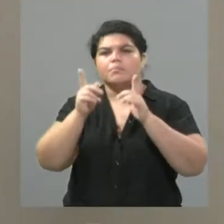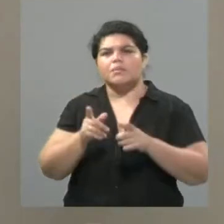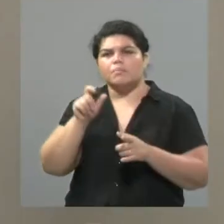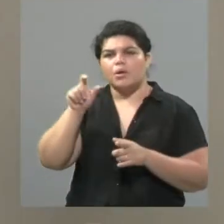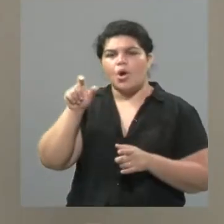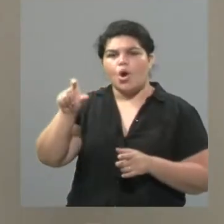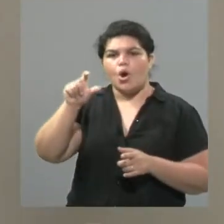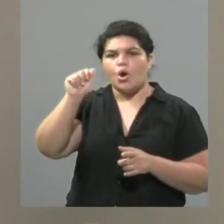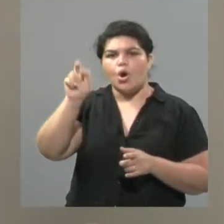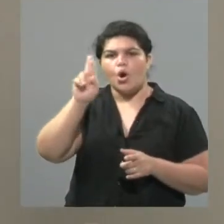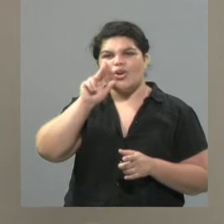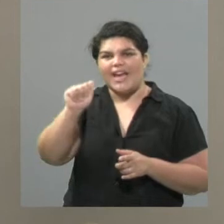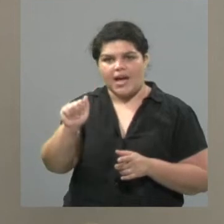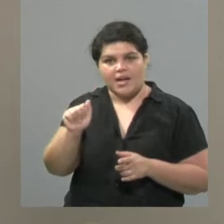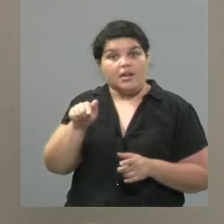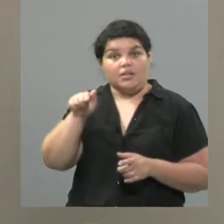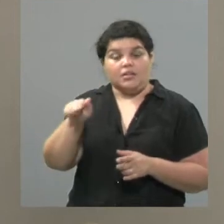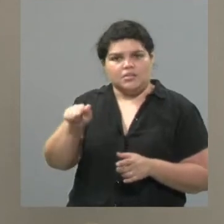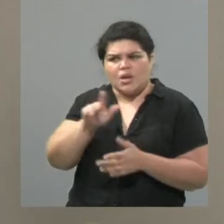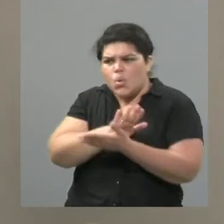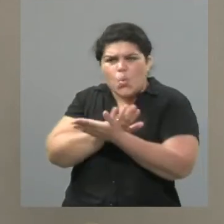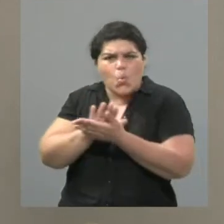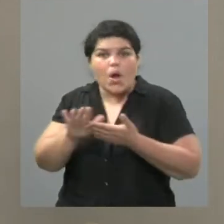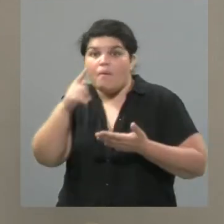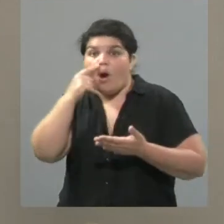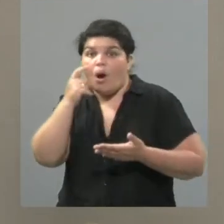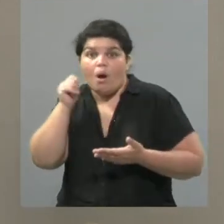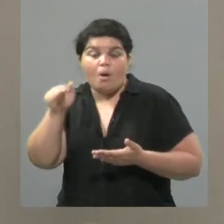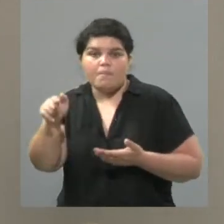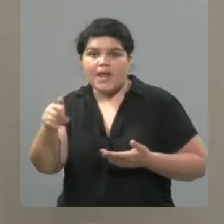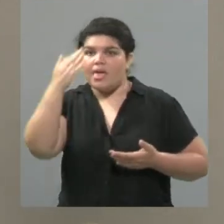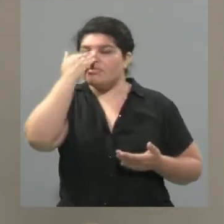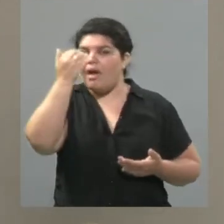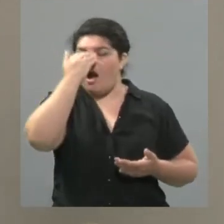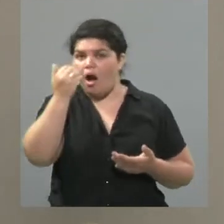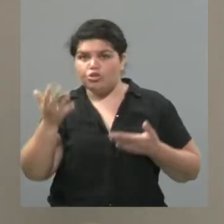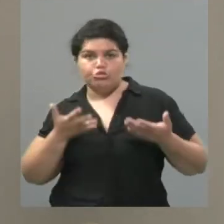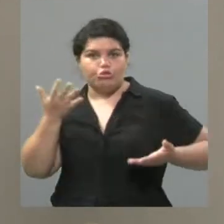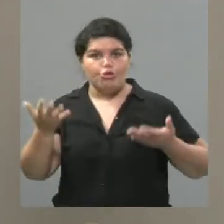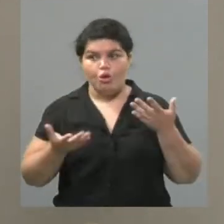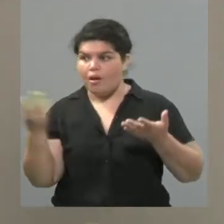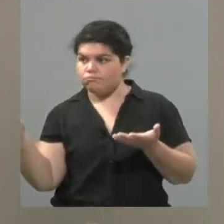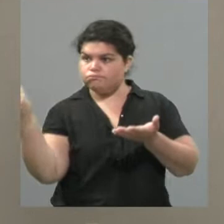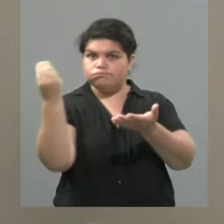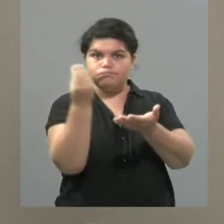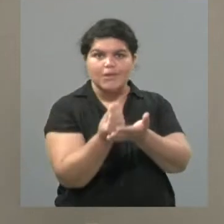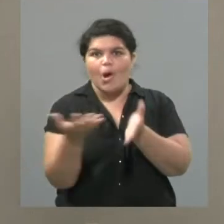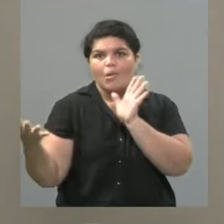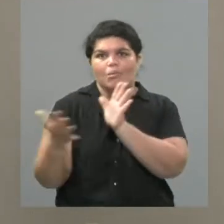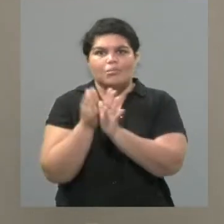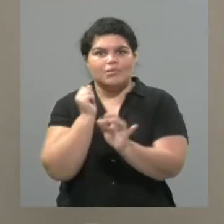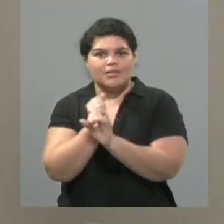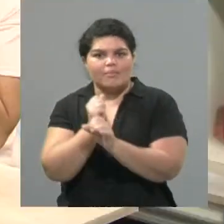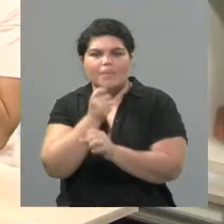de la camada nueva de dramaturgos más importantes y más completos que existen acá en